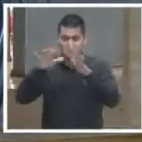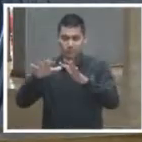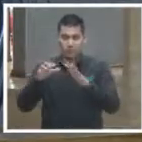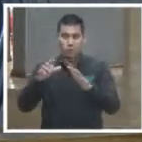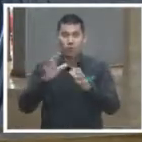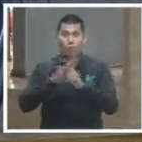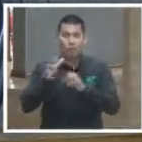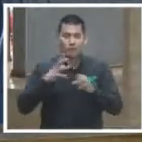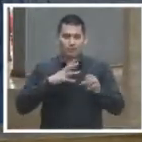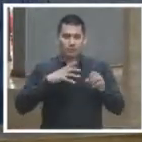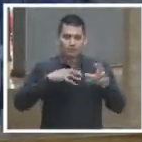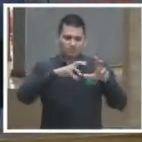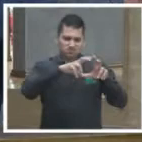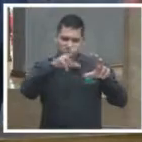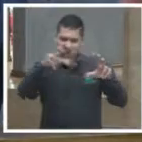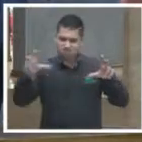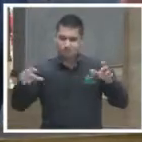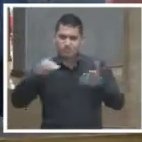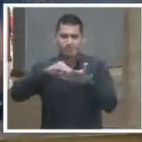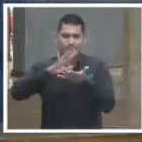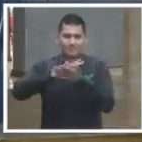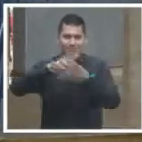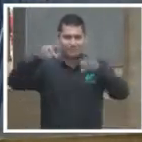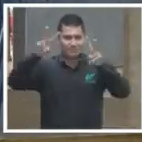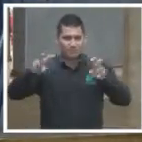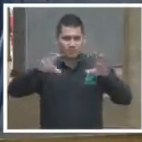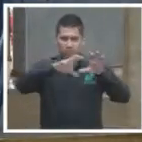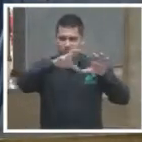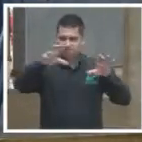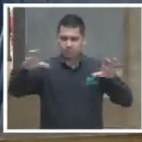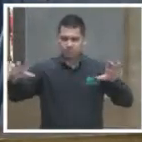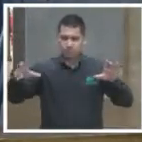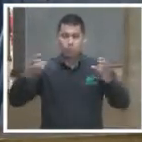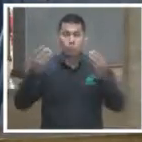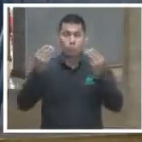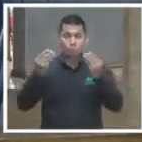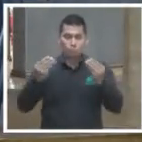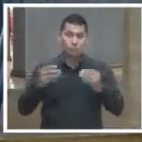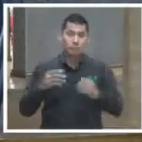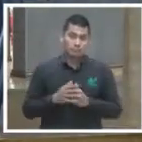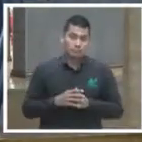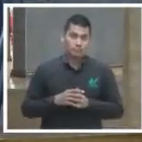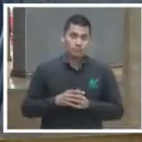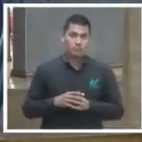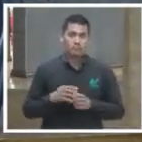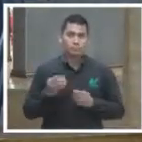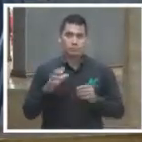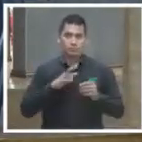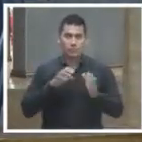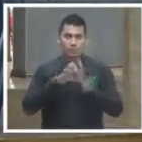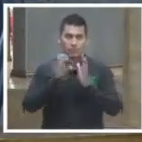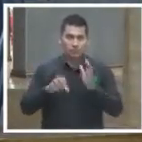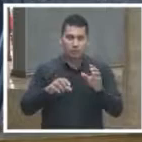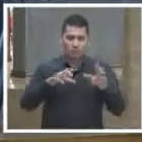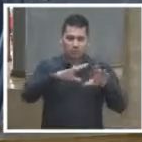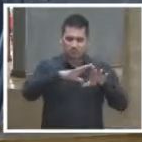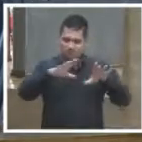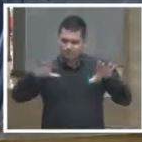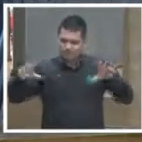portada así para ponerlo en esos términos todavía hoy lo que más se vende es el que trae al narco y lo que más se ve